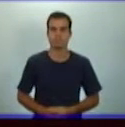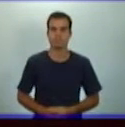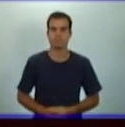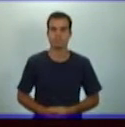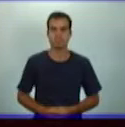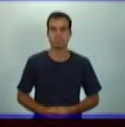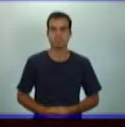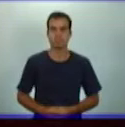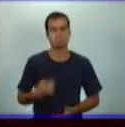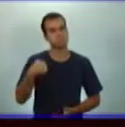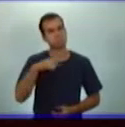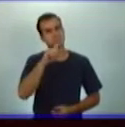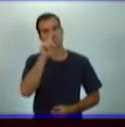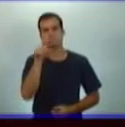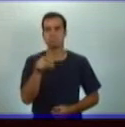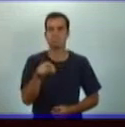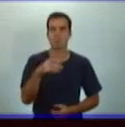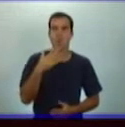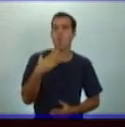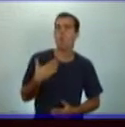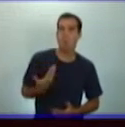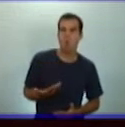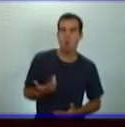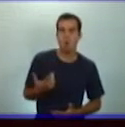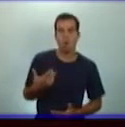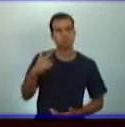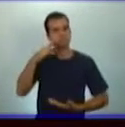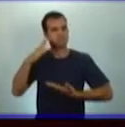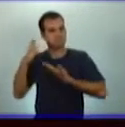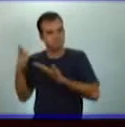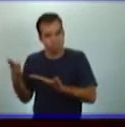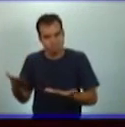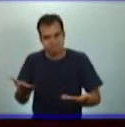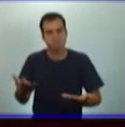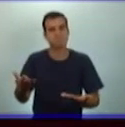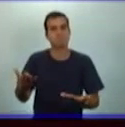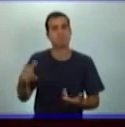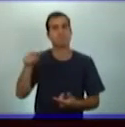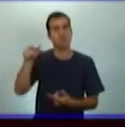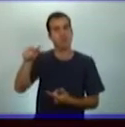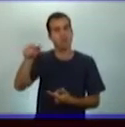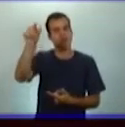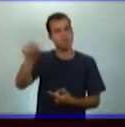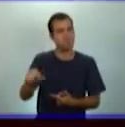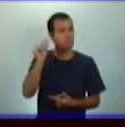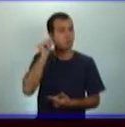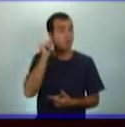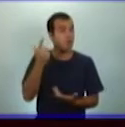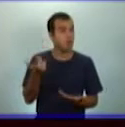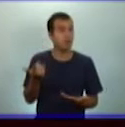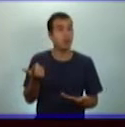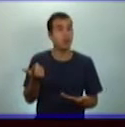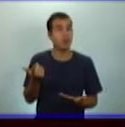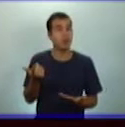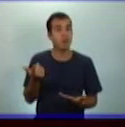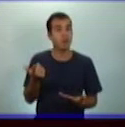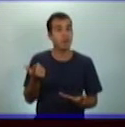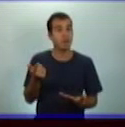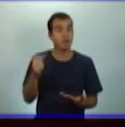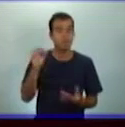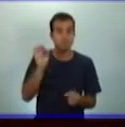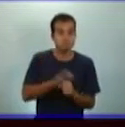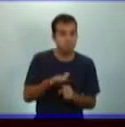homenajear, cómo honrar a Vilma Espín desde esta actividad?